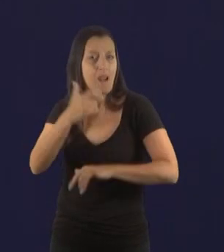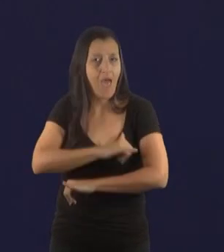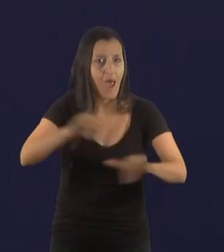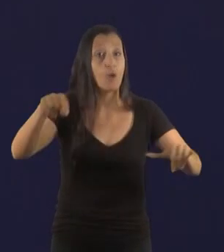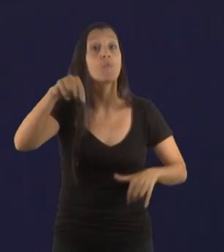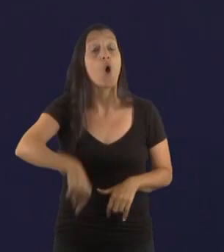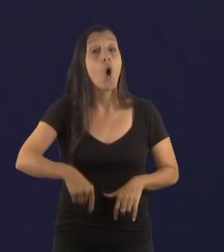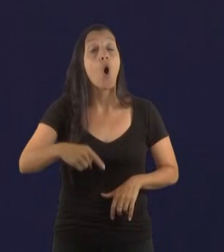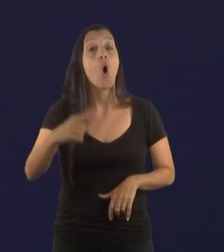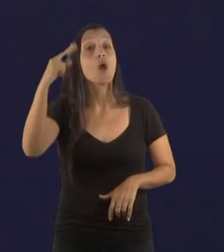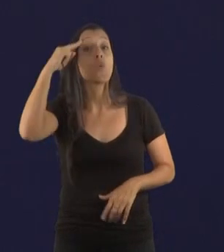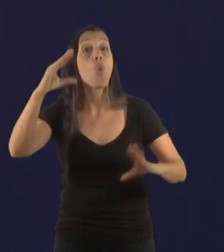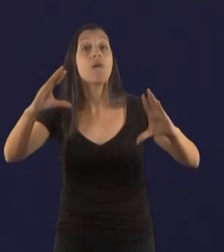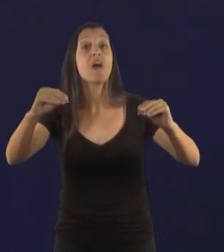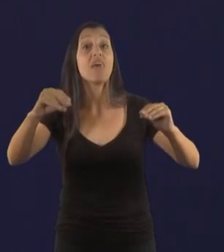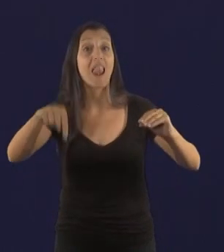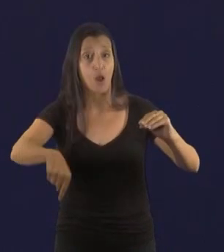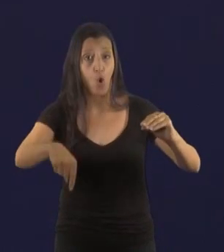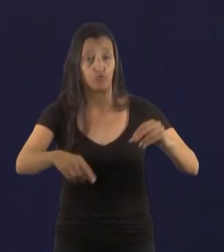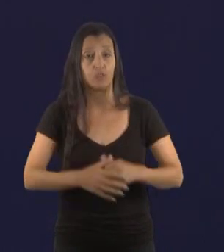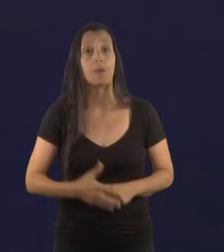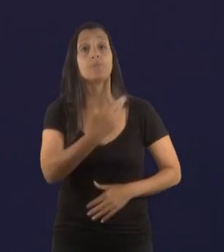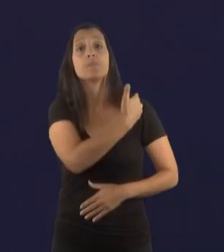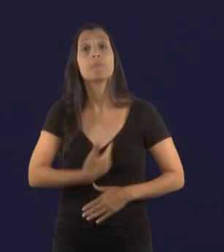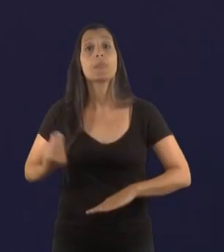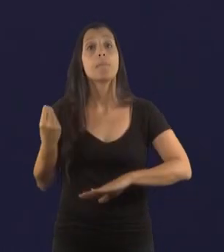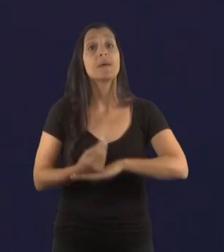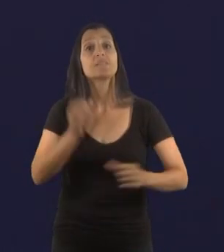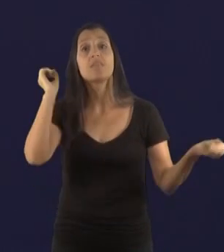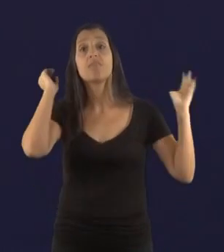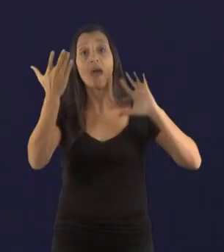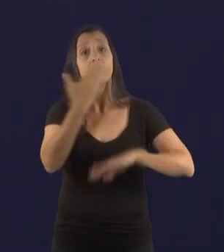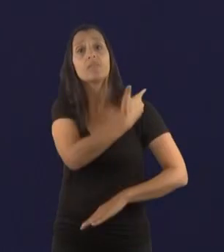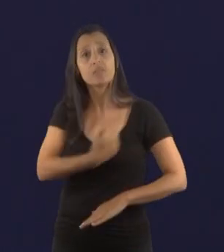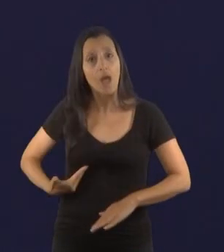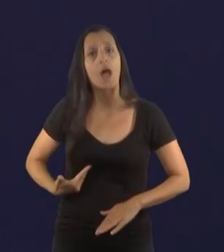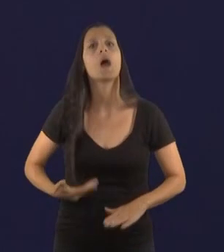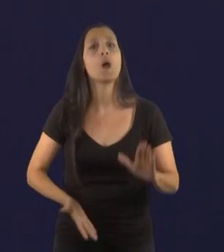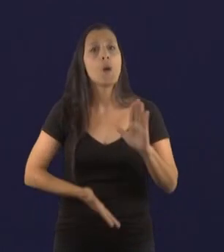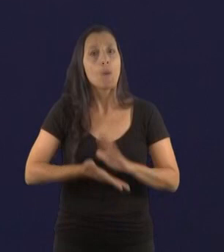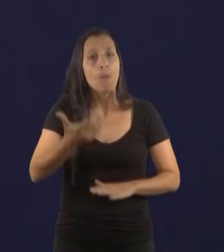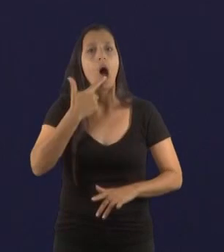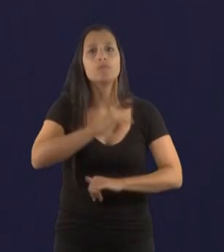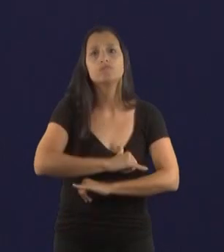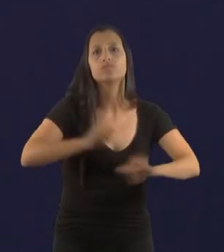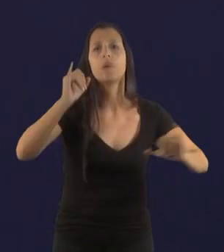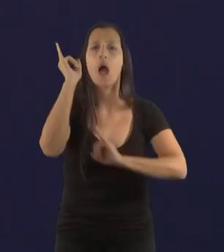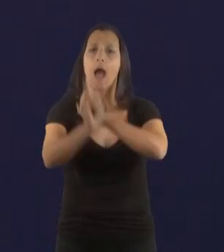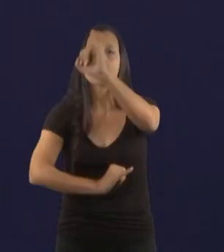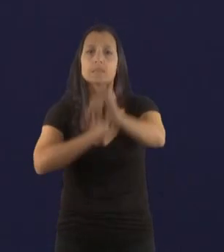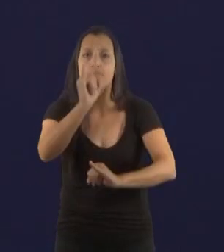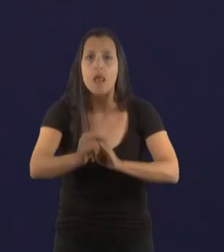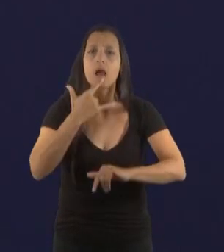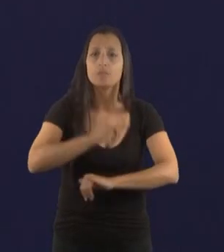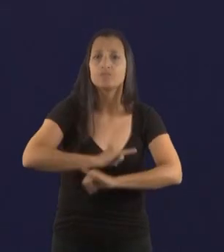a las 21 horas, el Presidente de la Nación dará a conocer, anunciará y